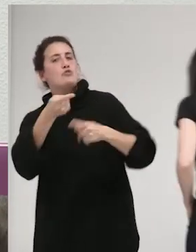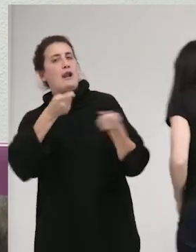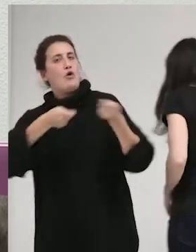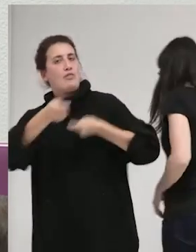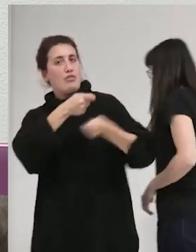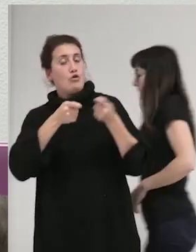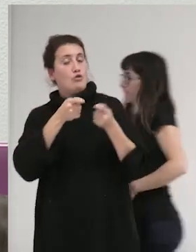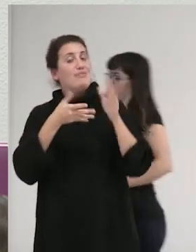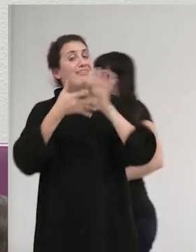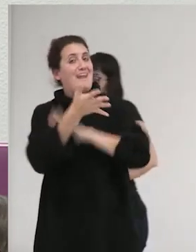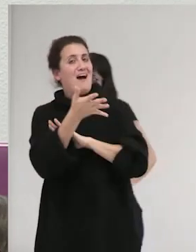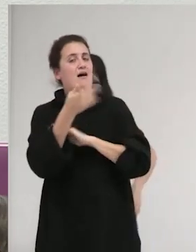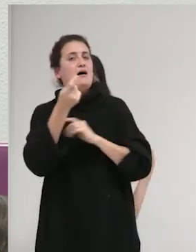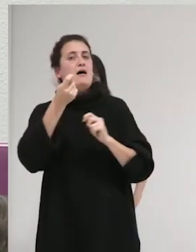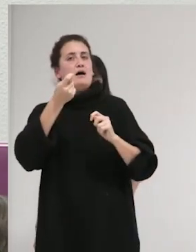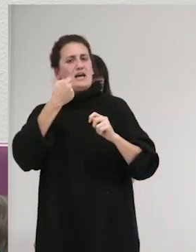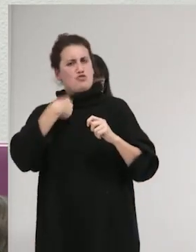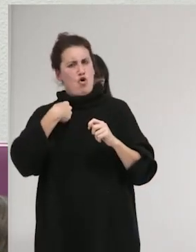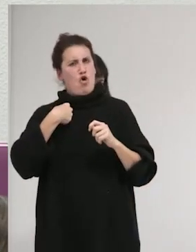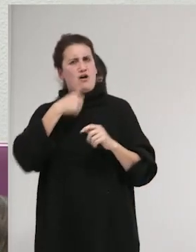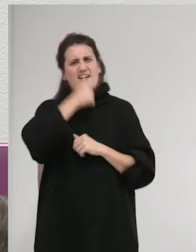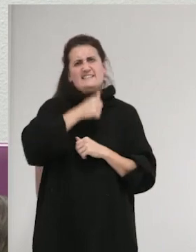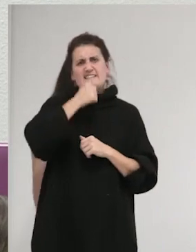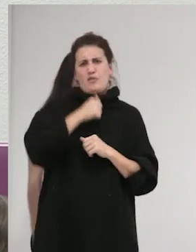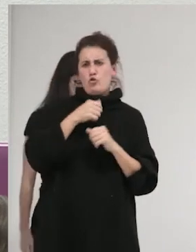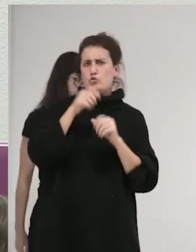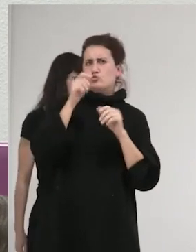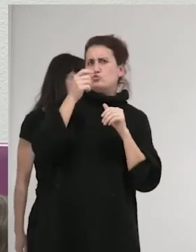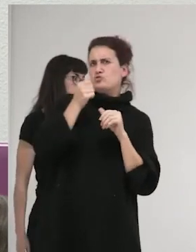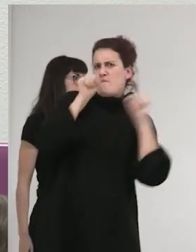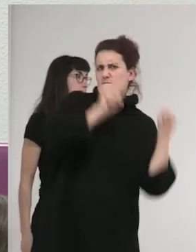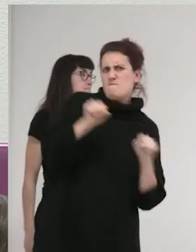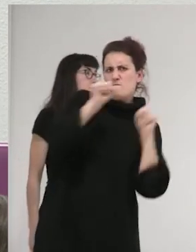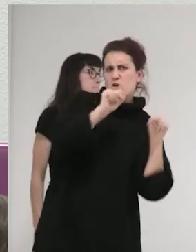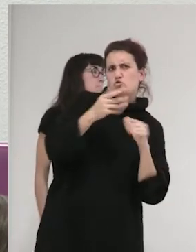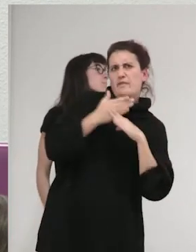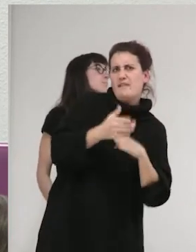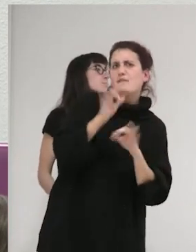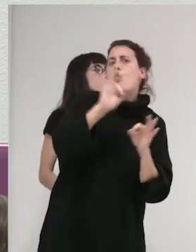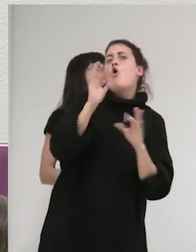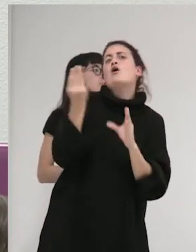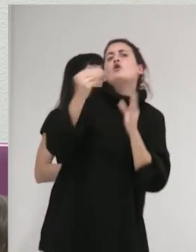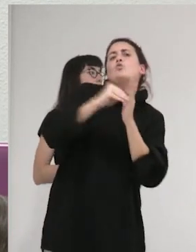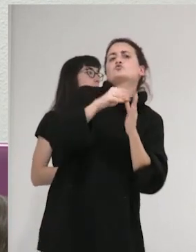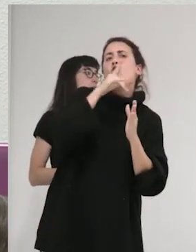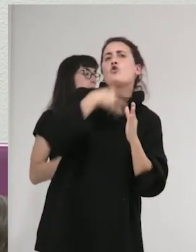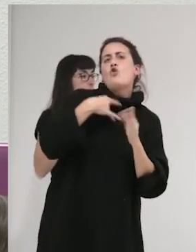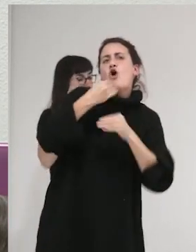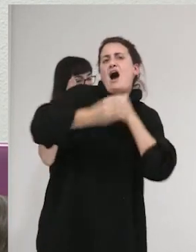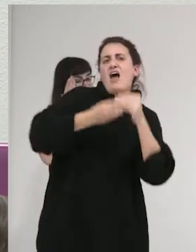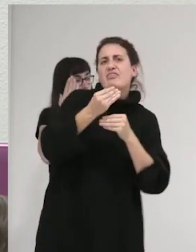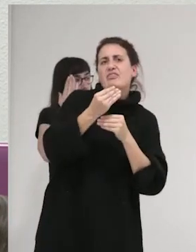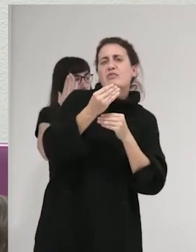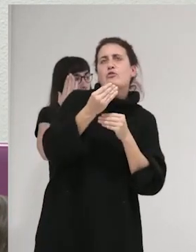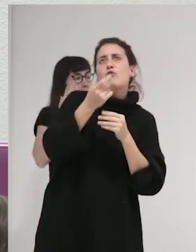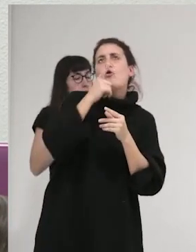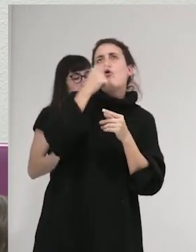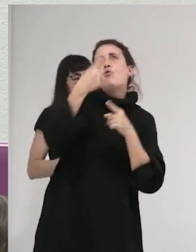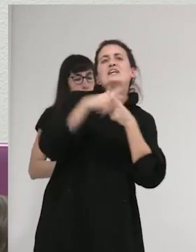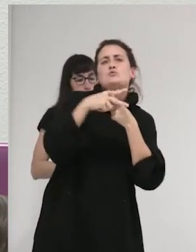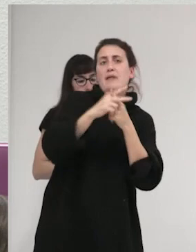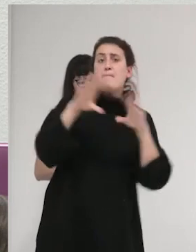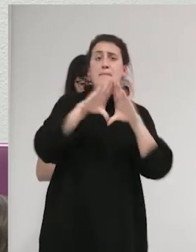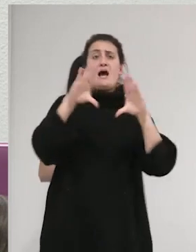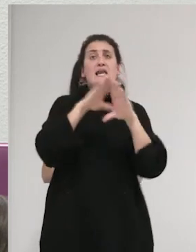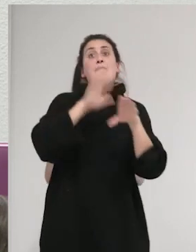implica el que no estoy resistiendo lo suficiente o que incluso estoy haciendo un uso instrumental de mi